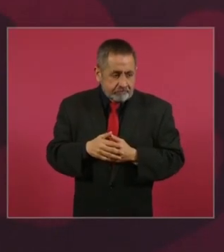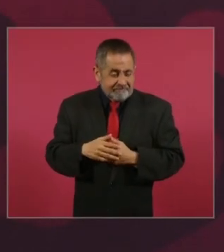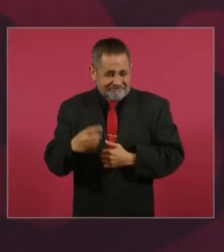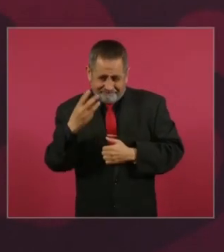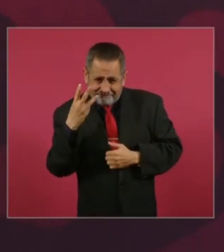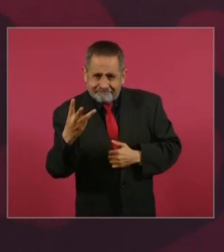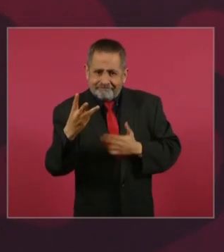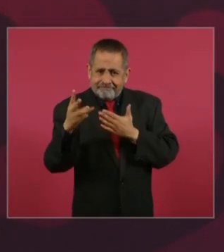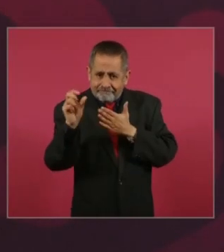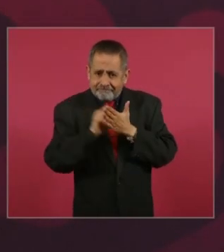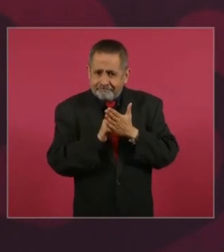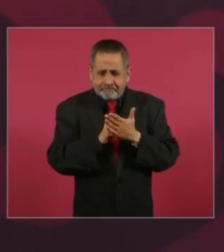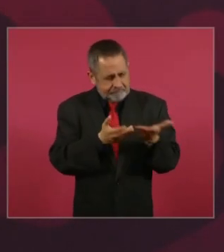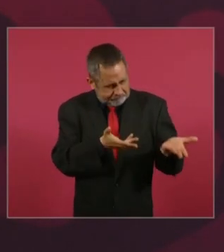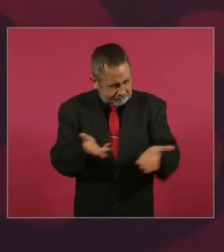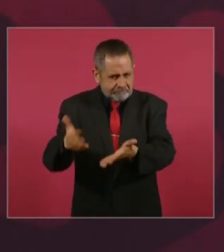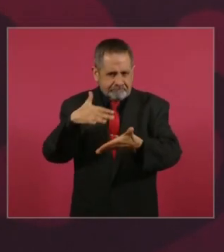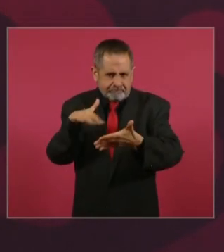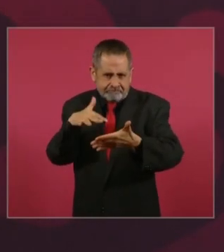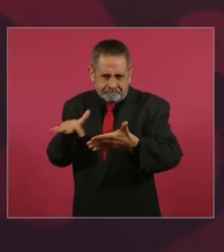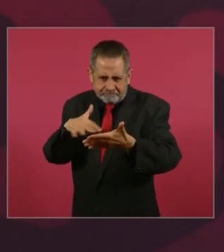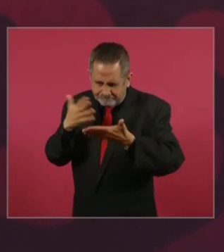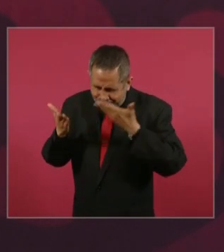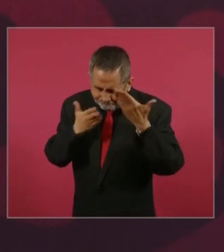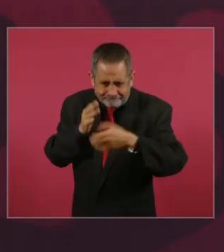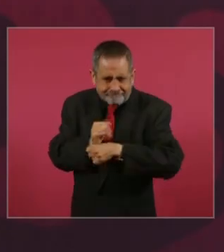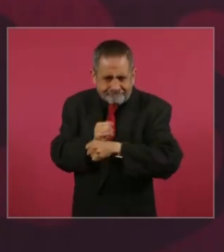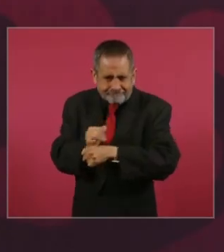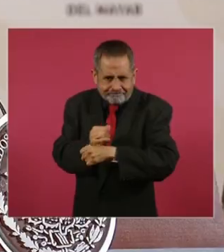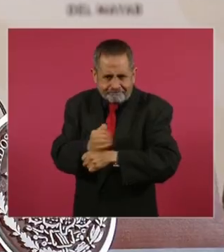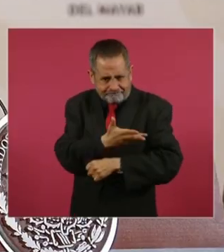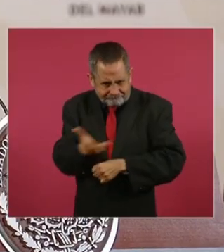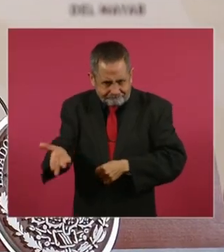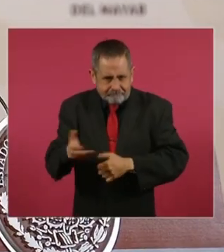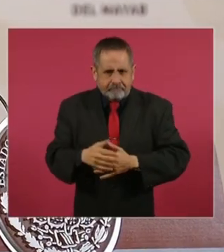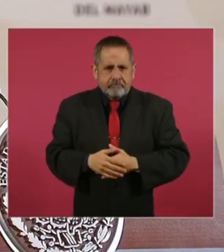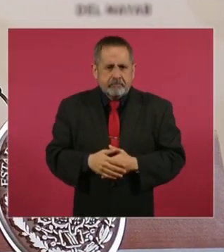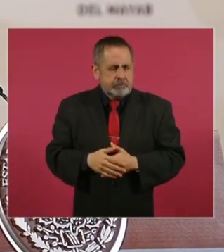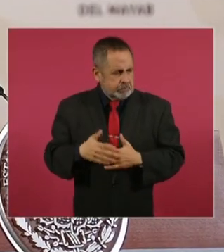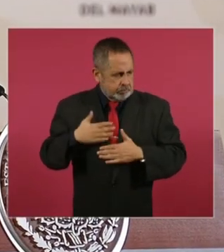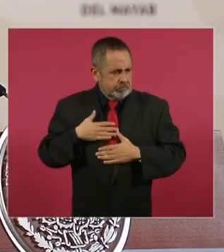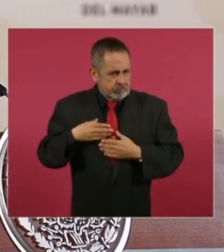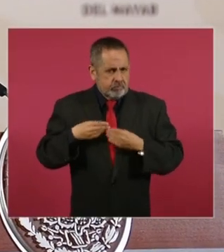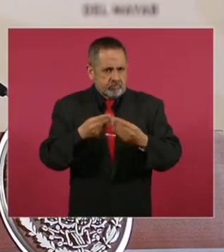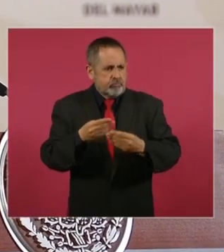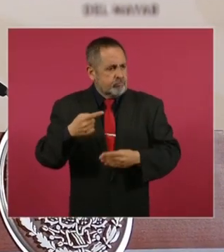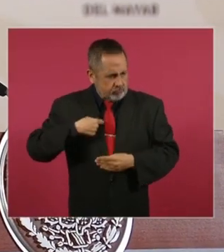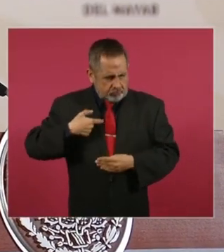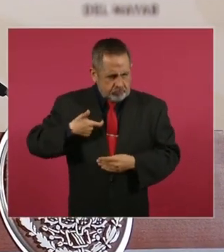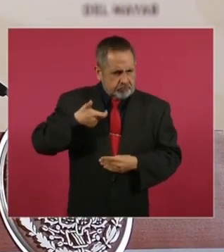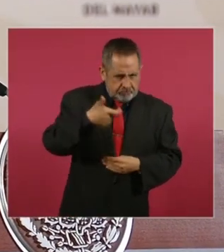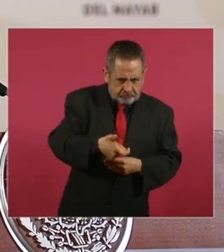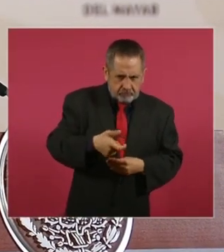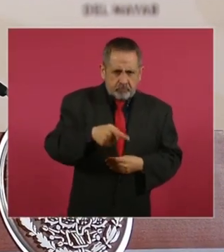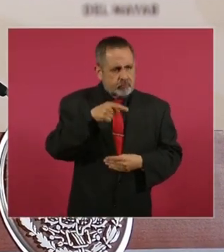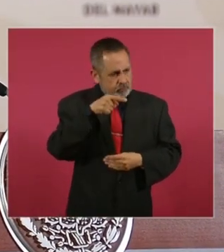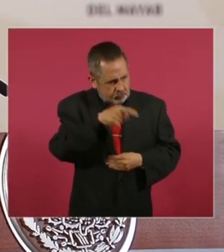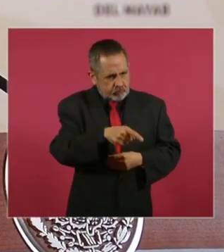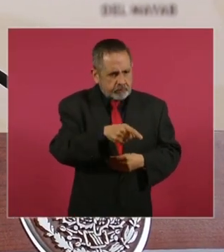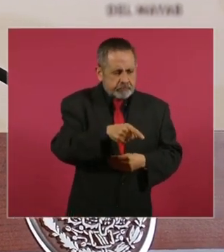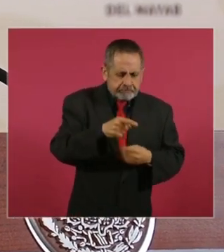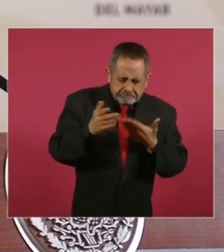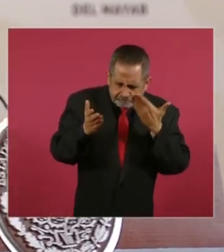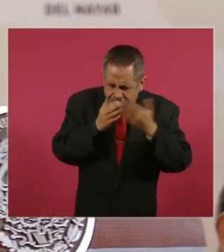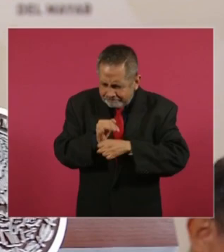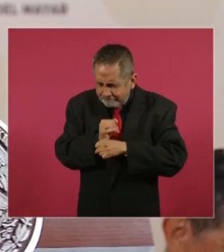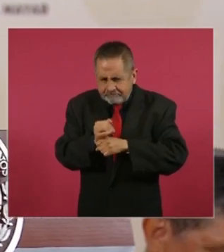tres meses. Y nosotros destinamos recursos para que ustedes contraten